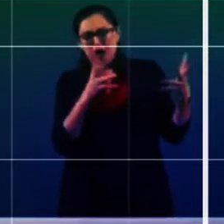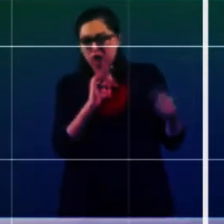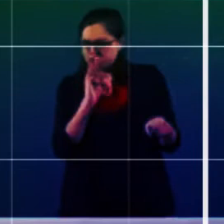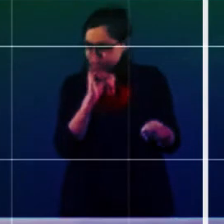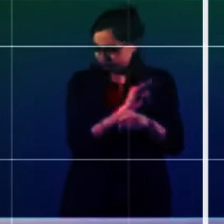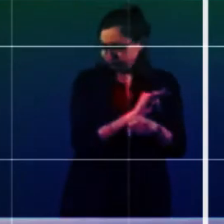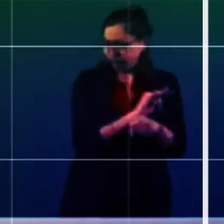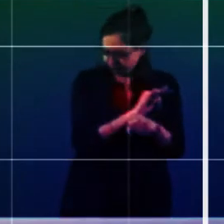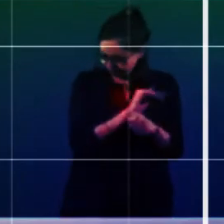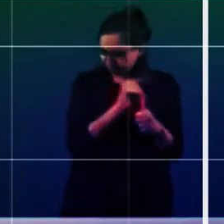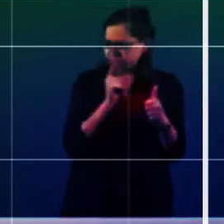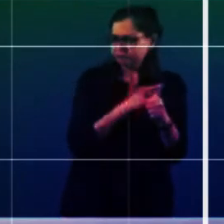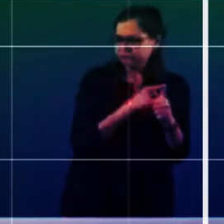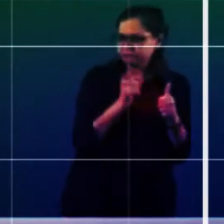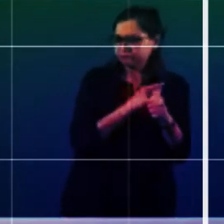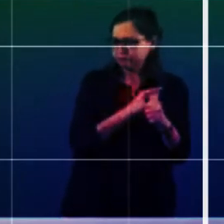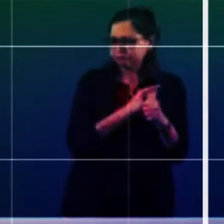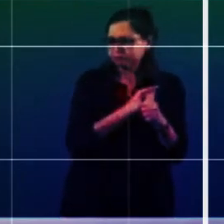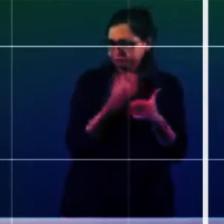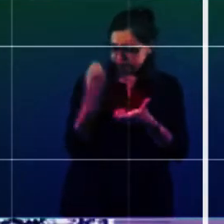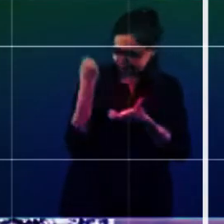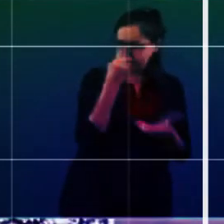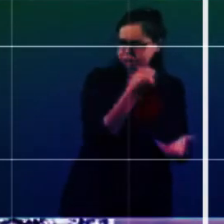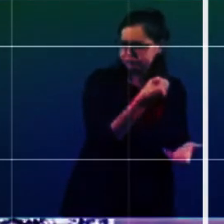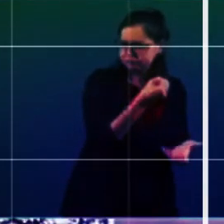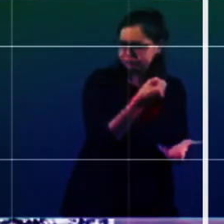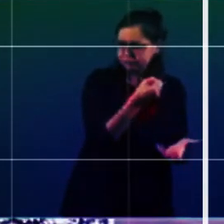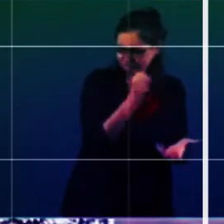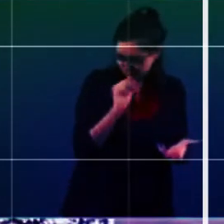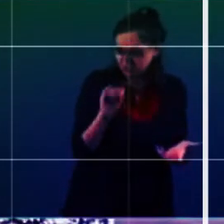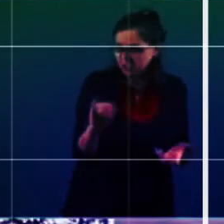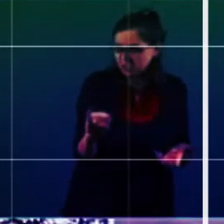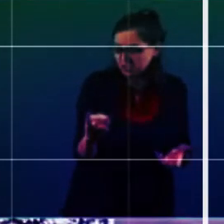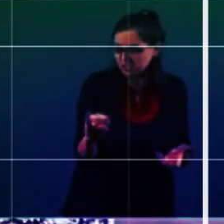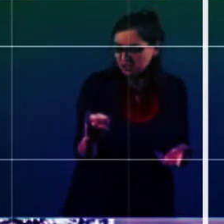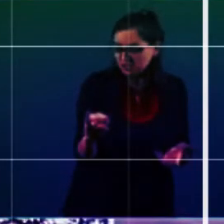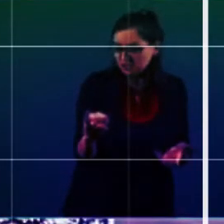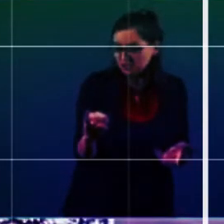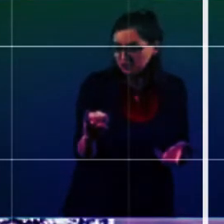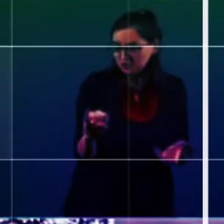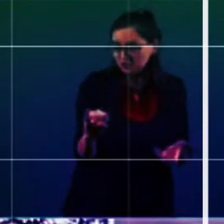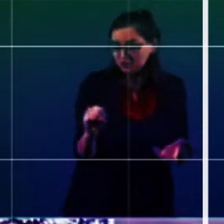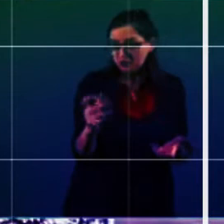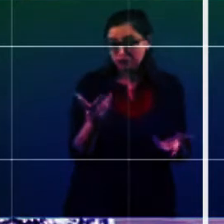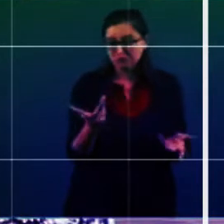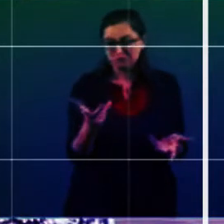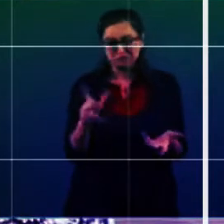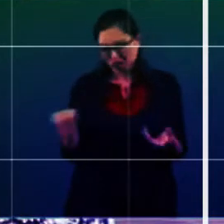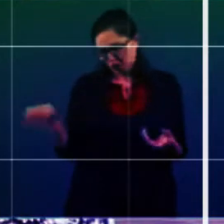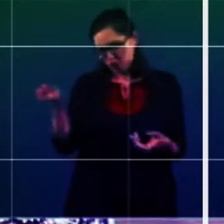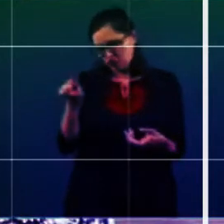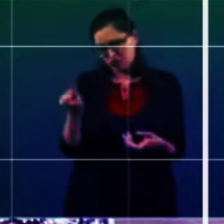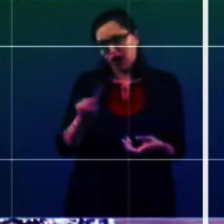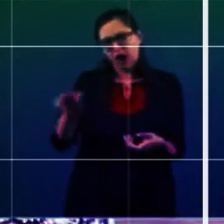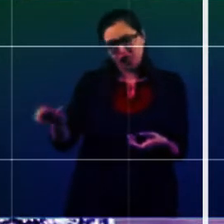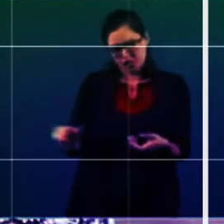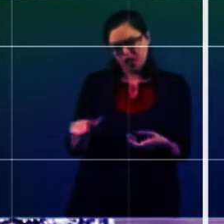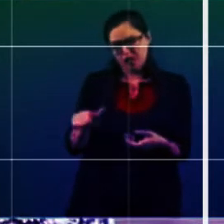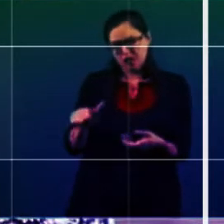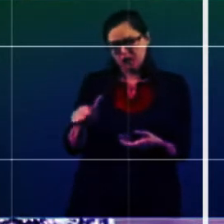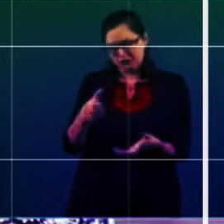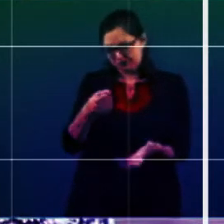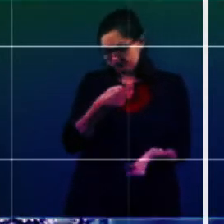de información convencional, en de entregarles todo ese